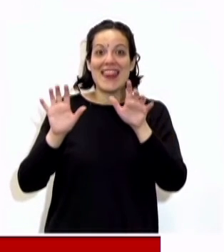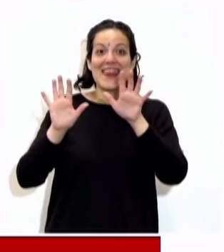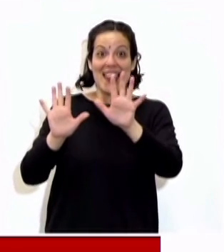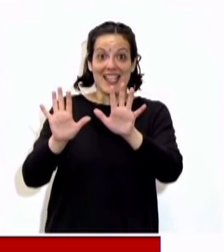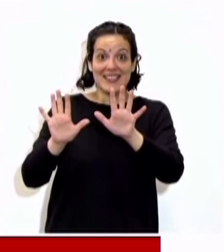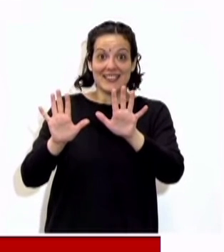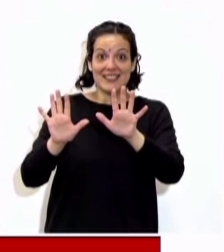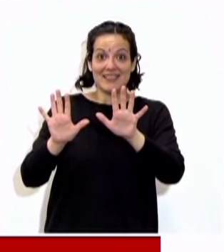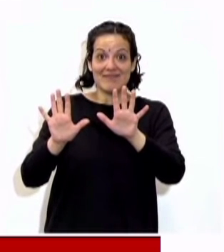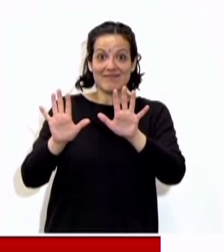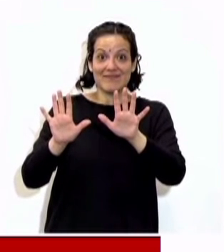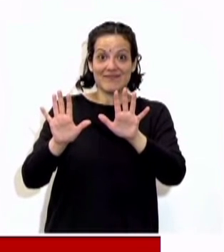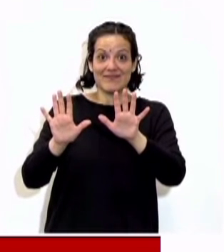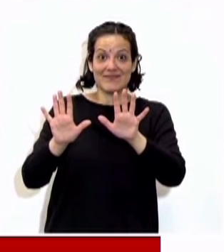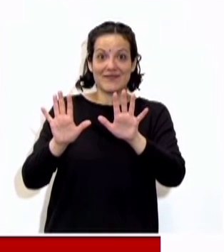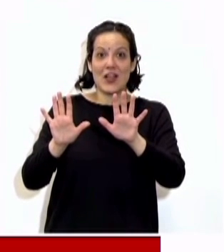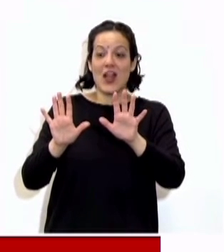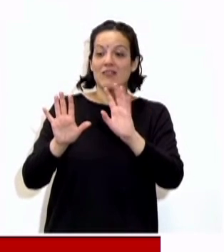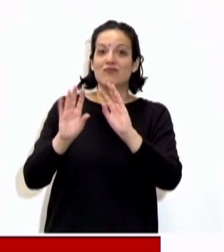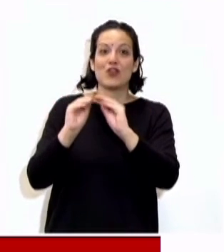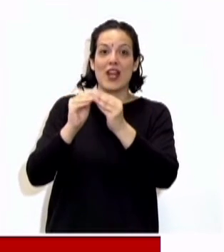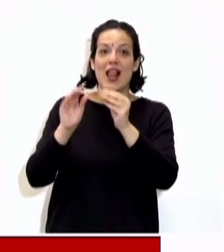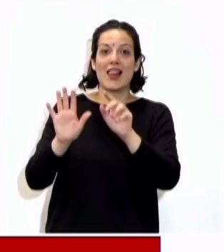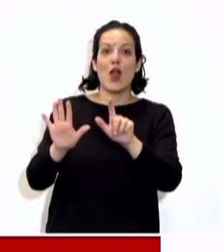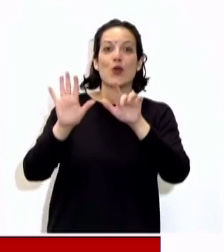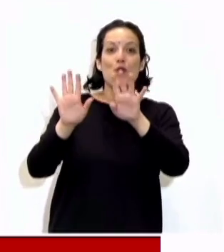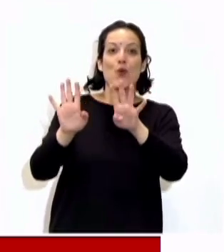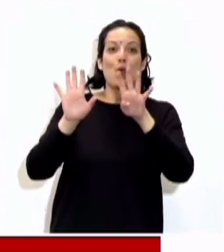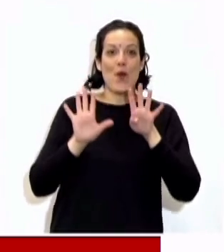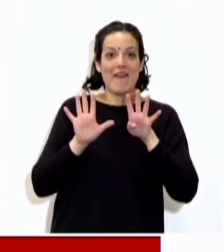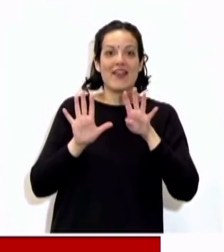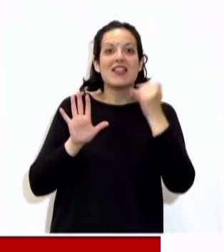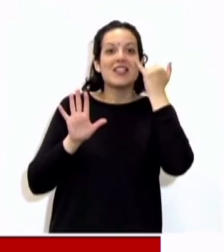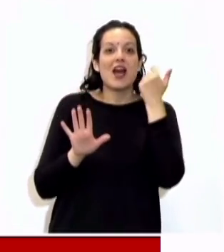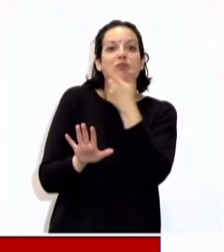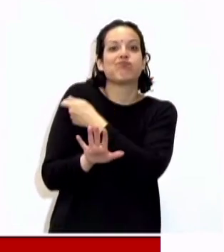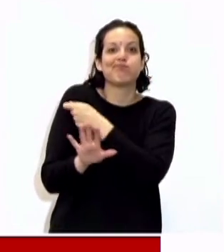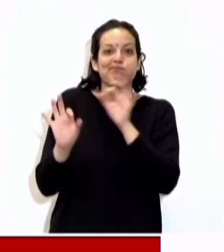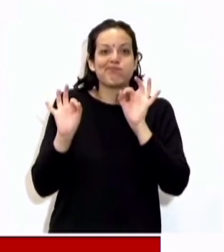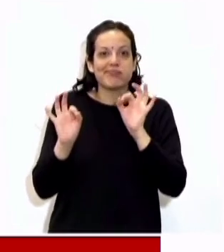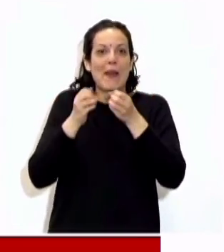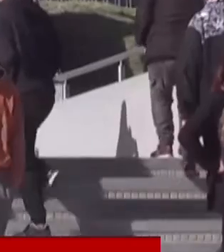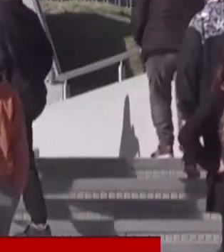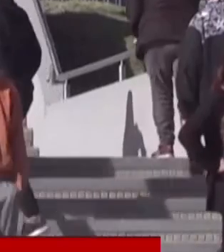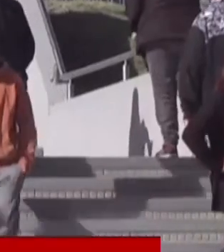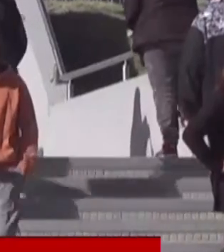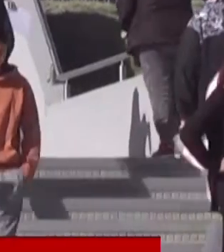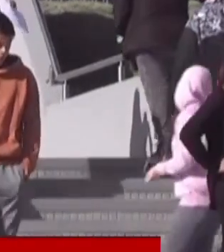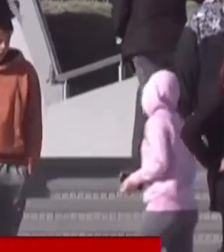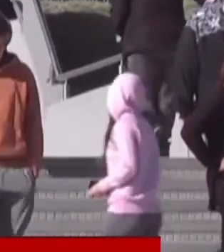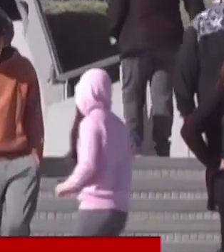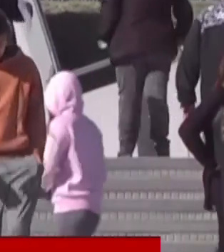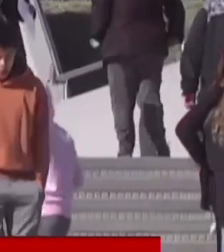de cada 10 enterrianos, 9 han iniciado su esquema de vacunación y 7 han completado ya su esquema de vacunación.